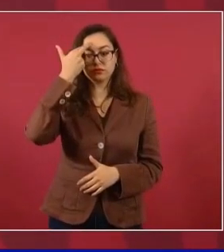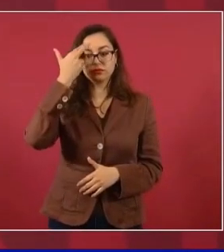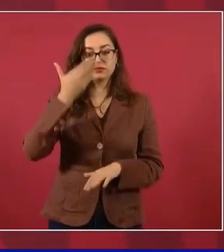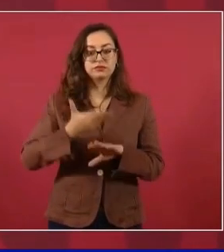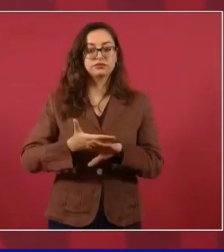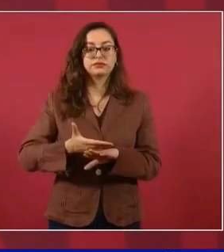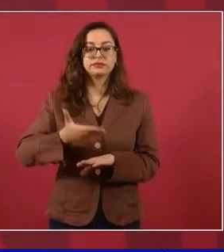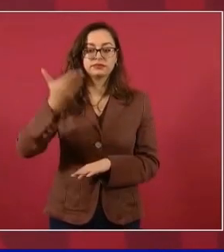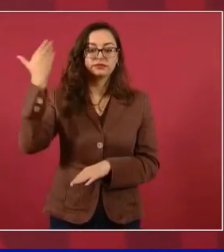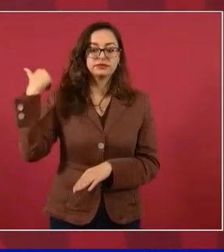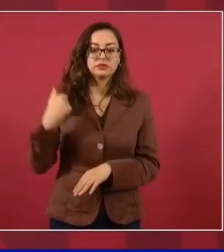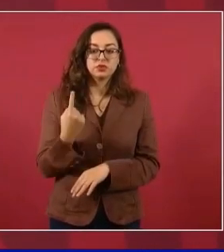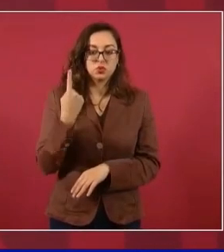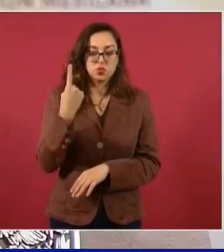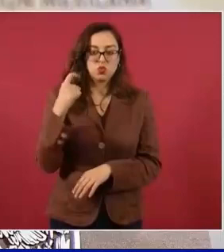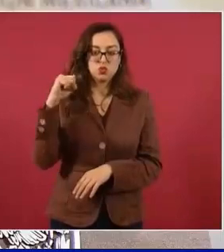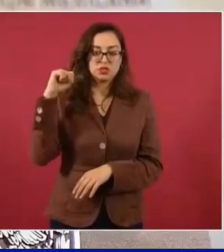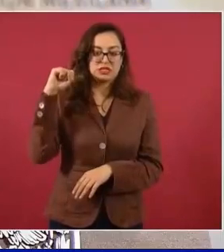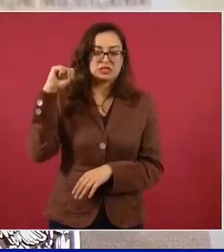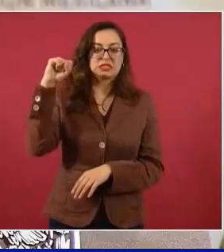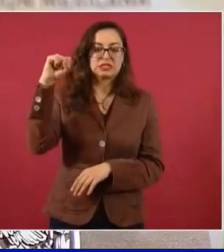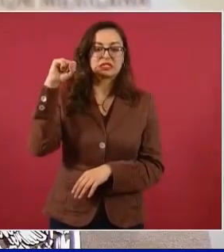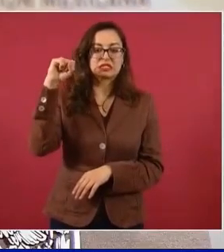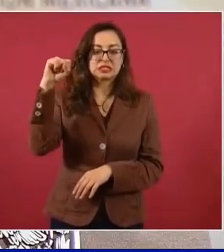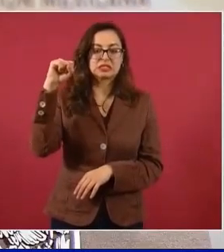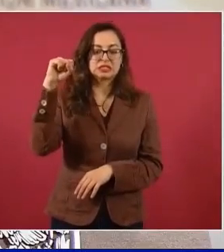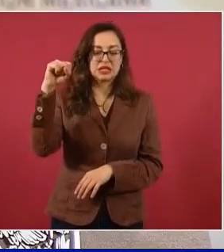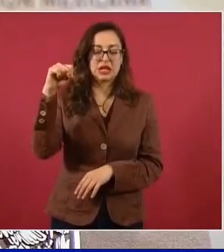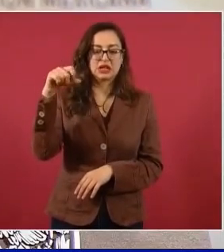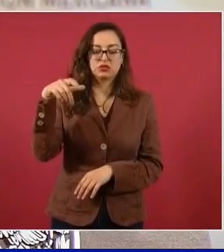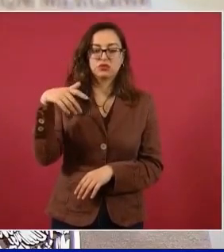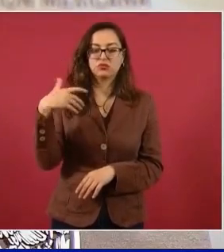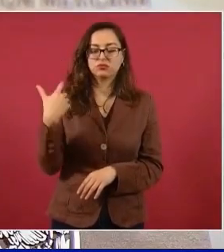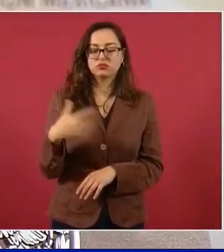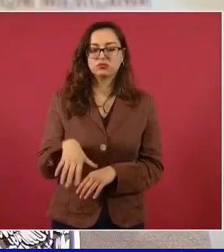fuertes, fuertes, fuertes, ya no están los dirigentes.